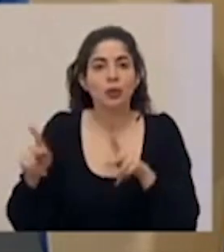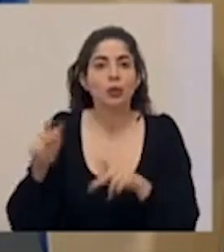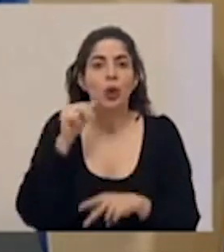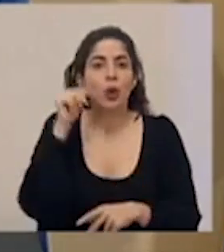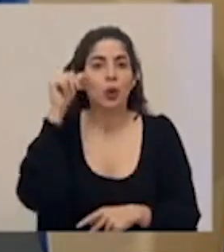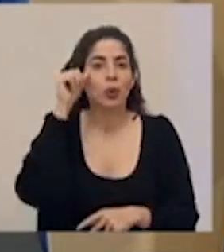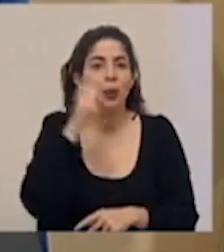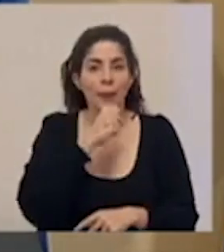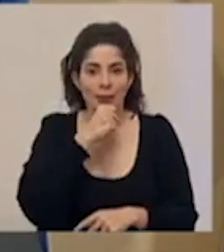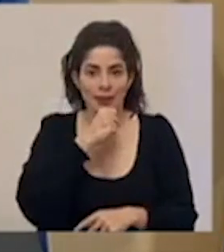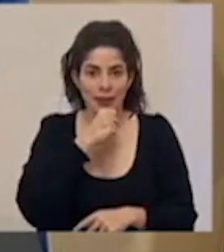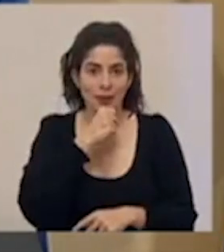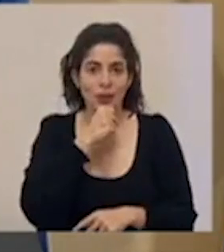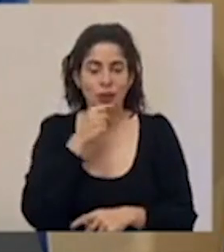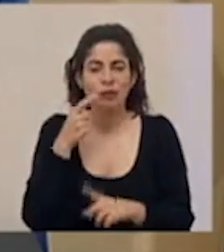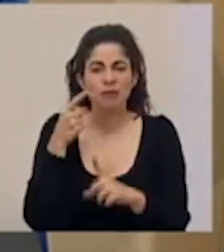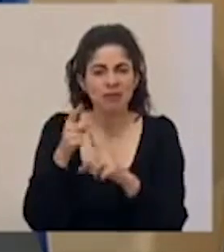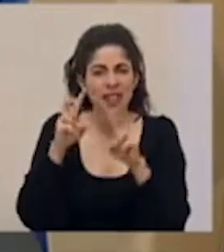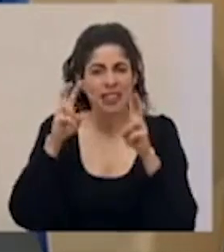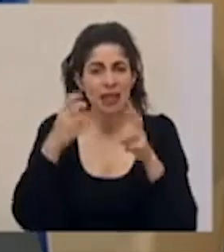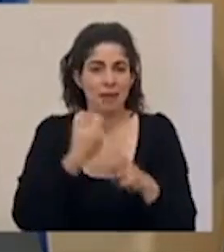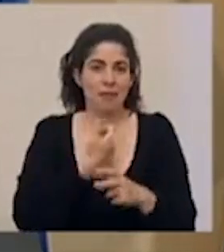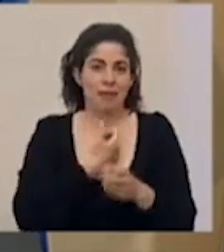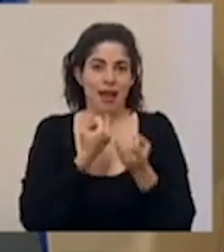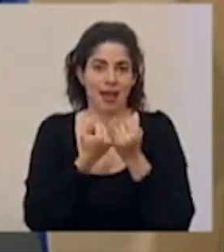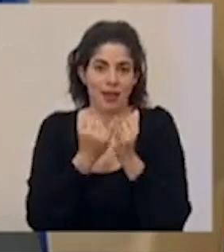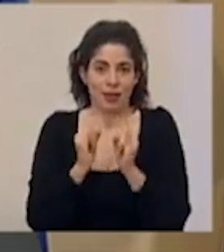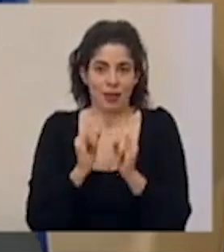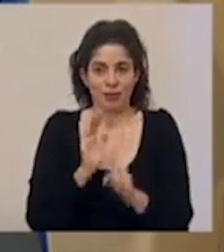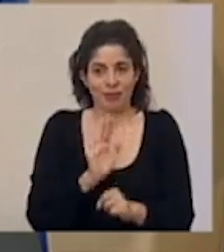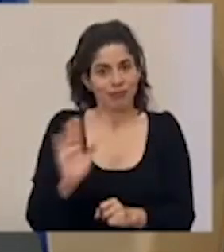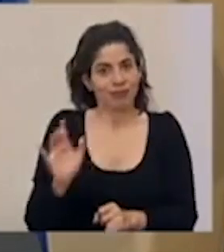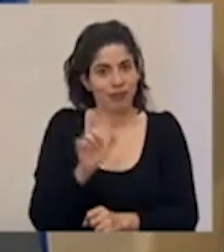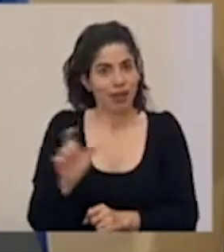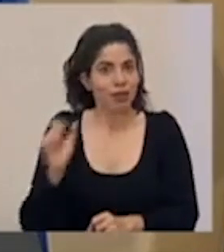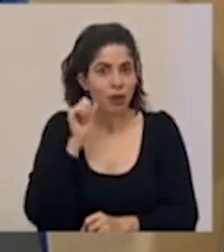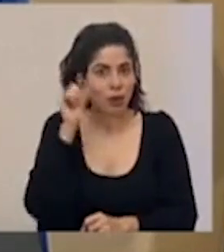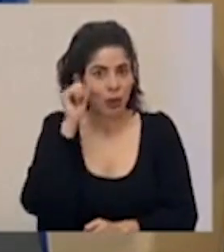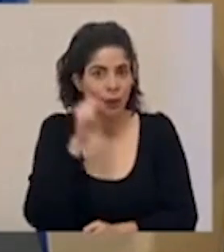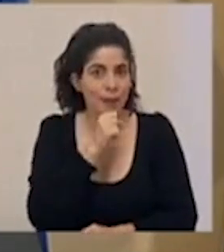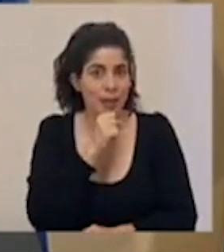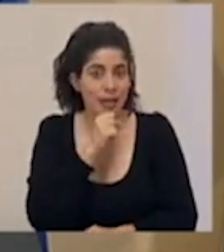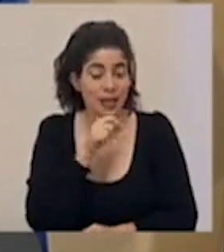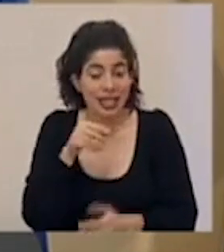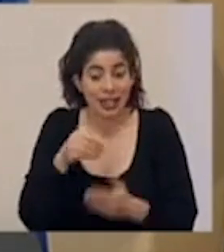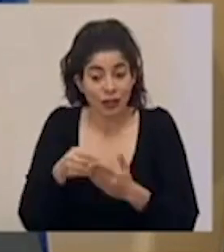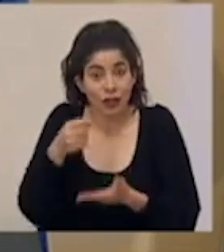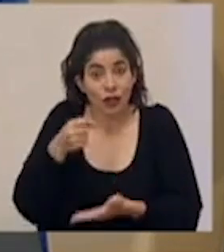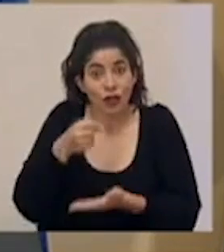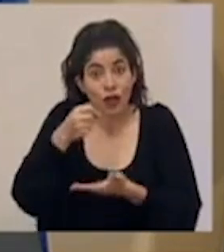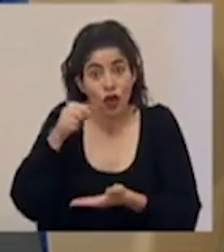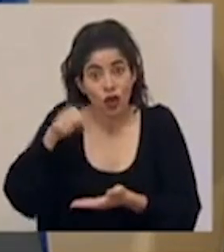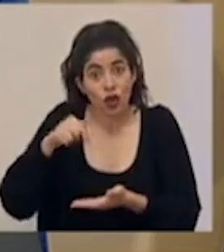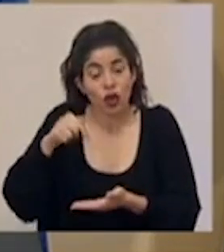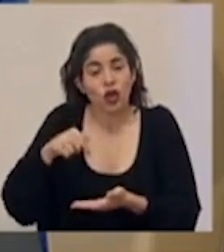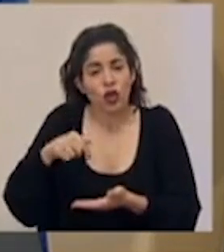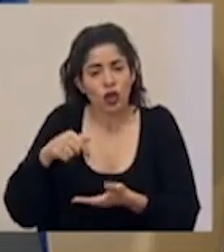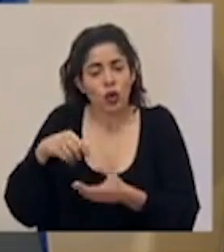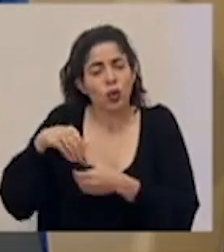adultas mayores en el tema de autonomía de estas personas adultas mayores y que es un fondo que se viene